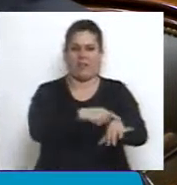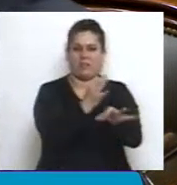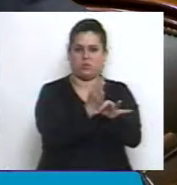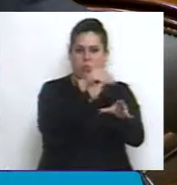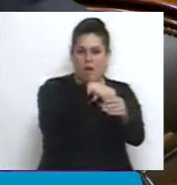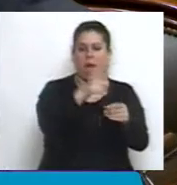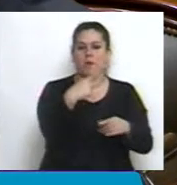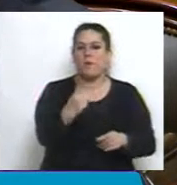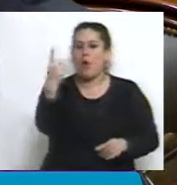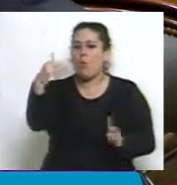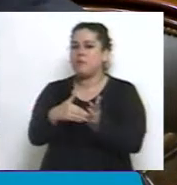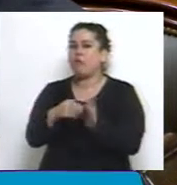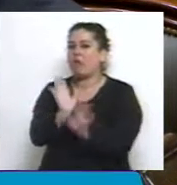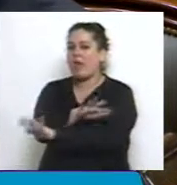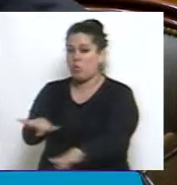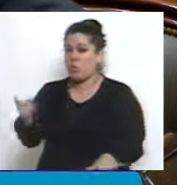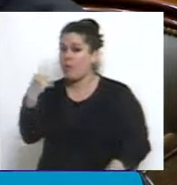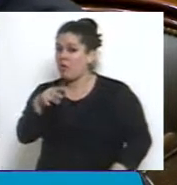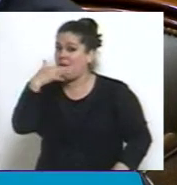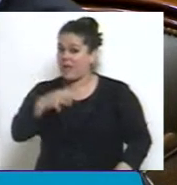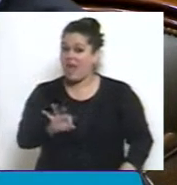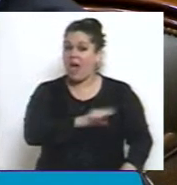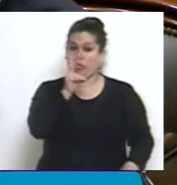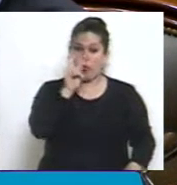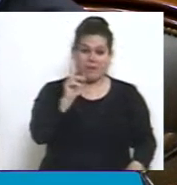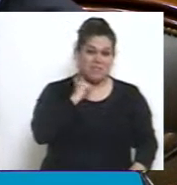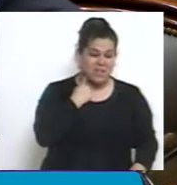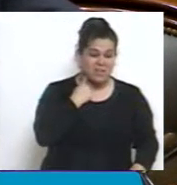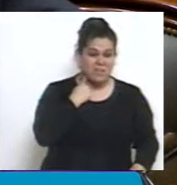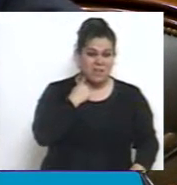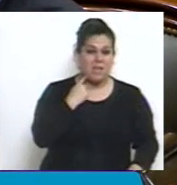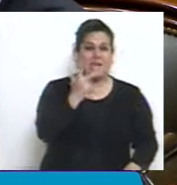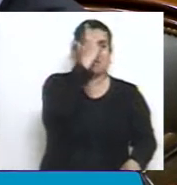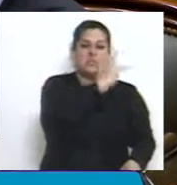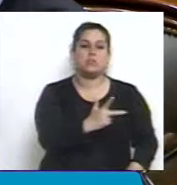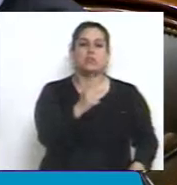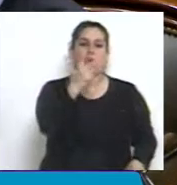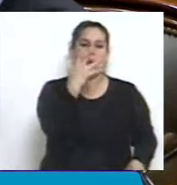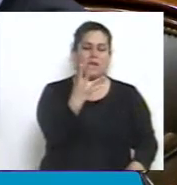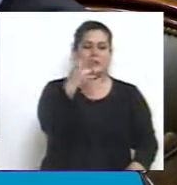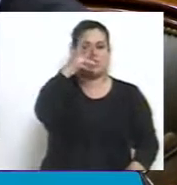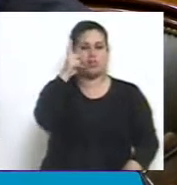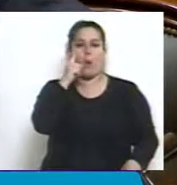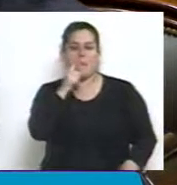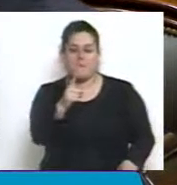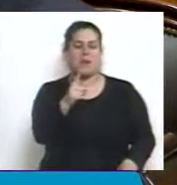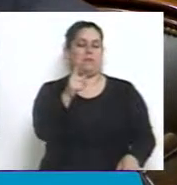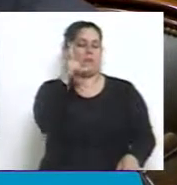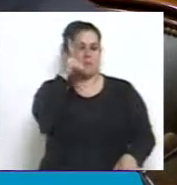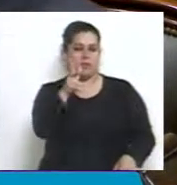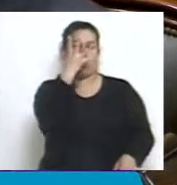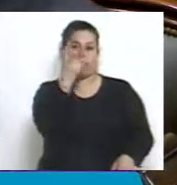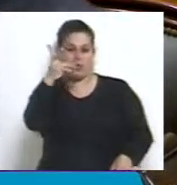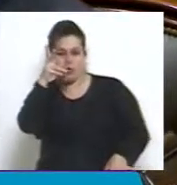de alumnos. Pero la realidad es que en el año 2013 apenas 348.388 alumnos